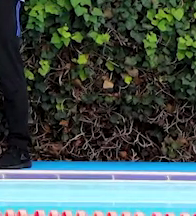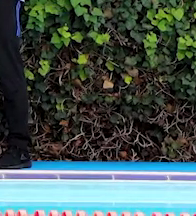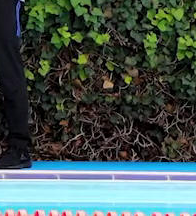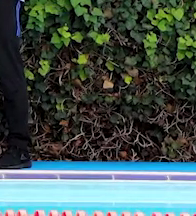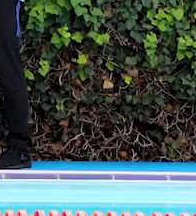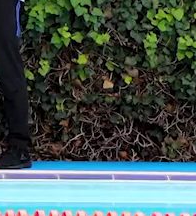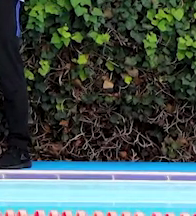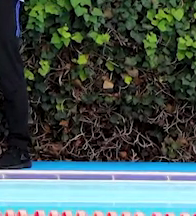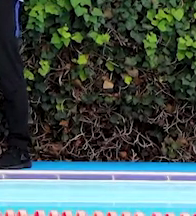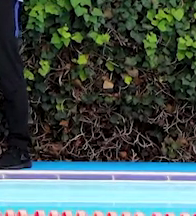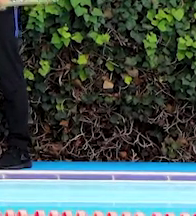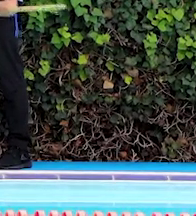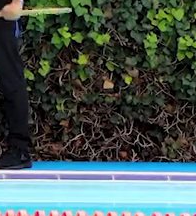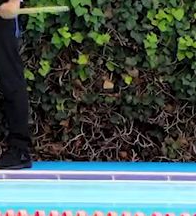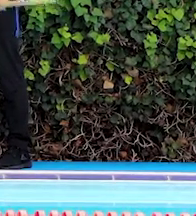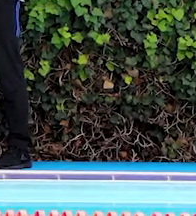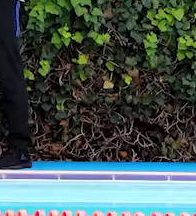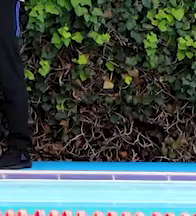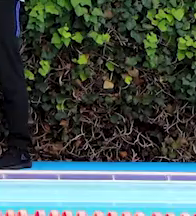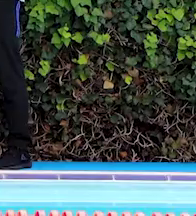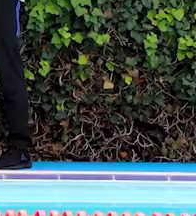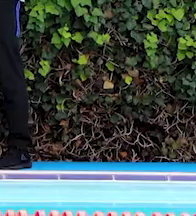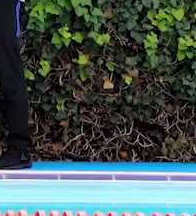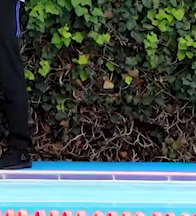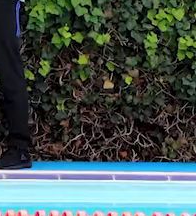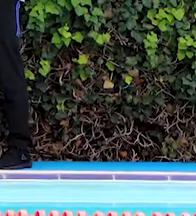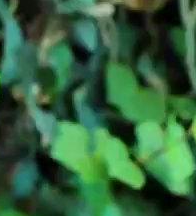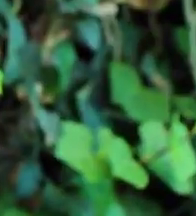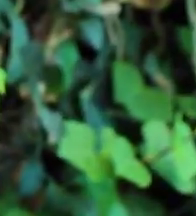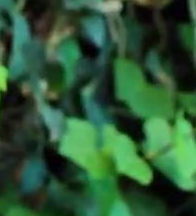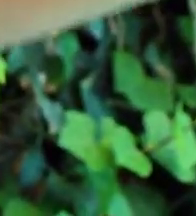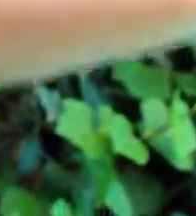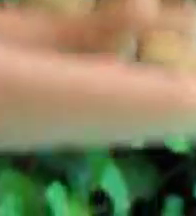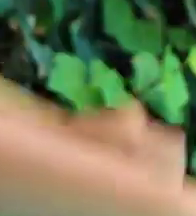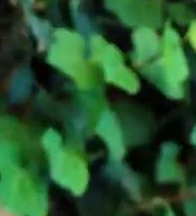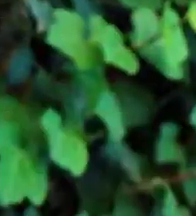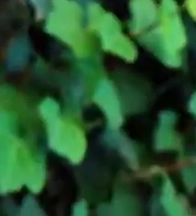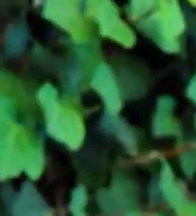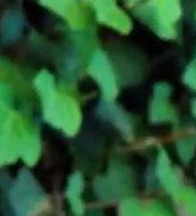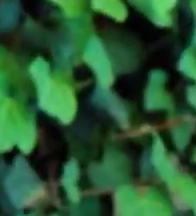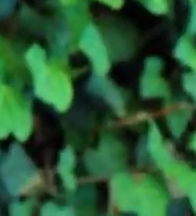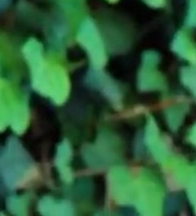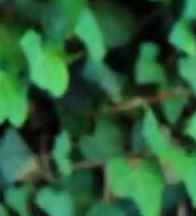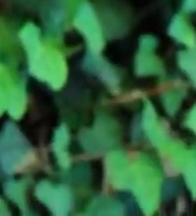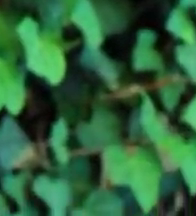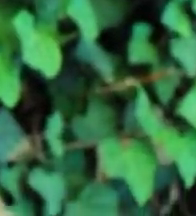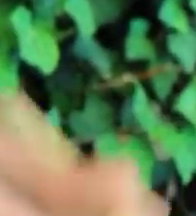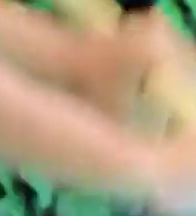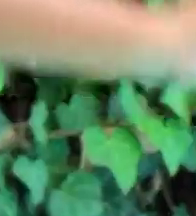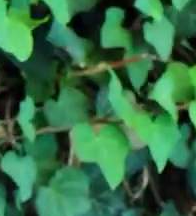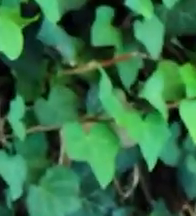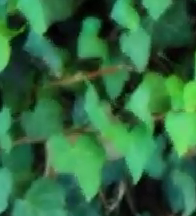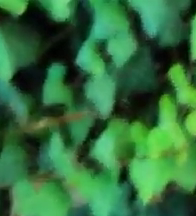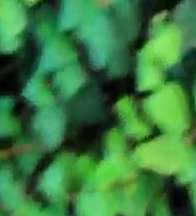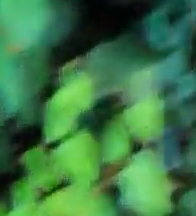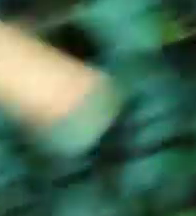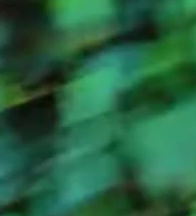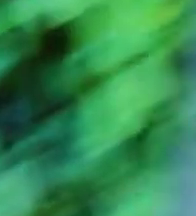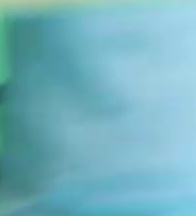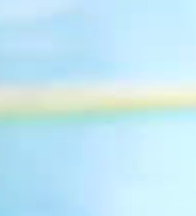derecha. Bajamos. Que no rebase el palo la altura de nuestra barbilla.